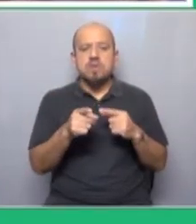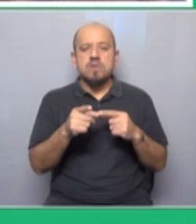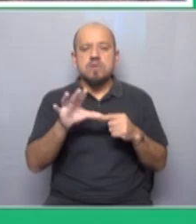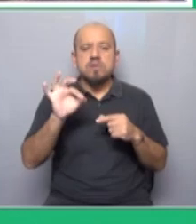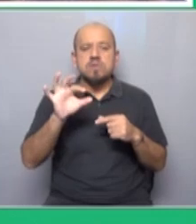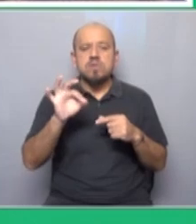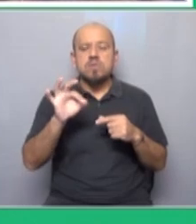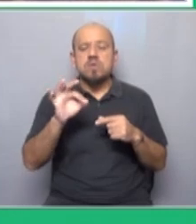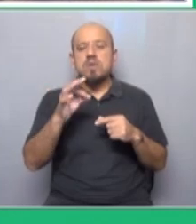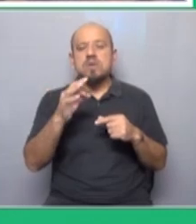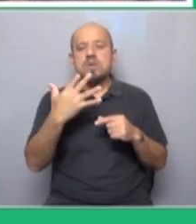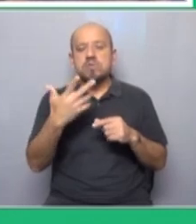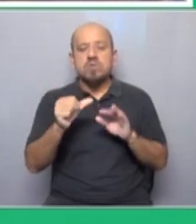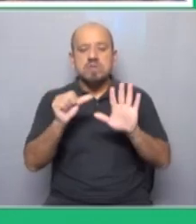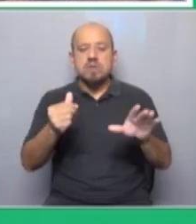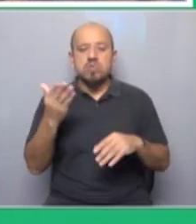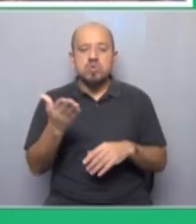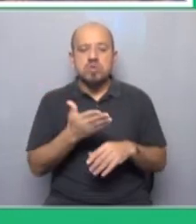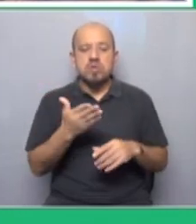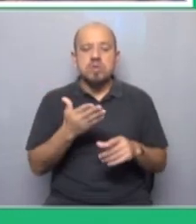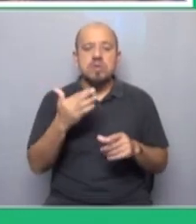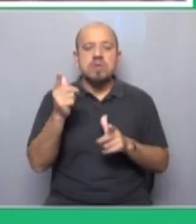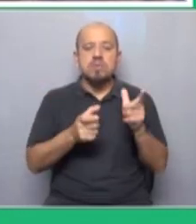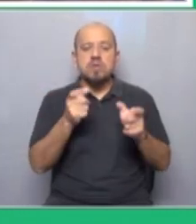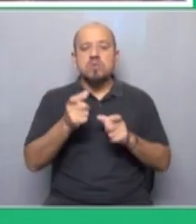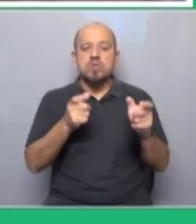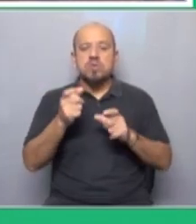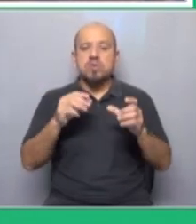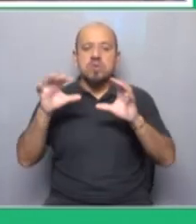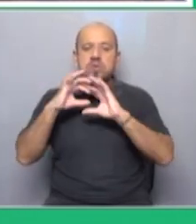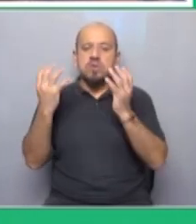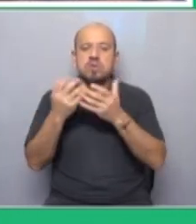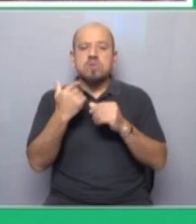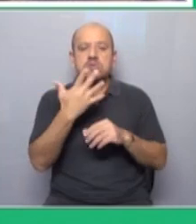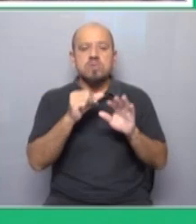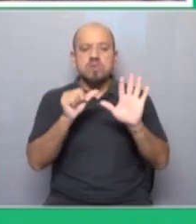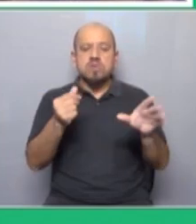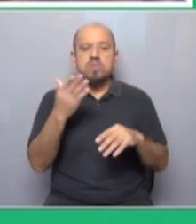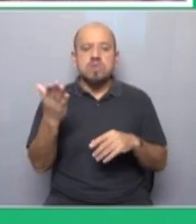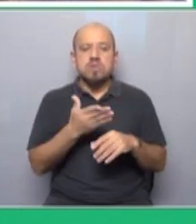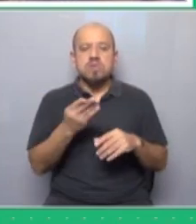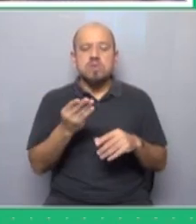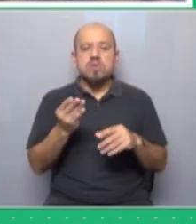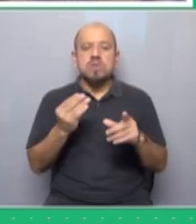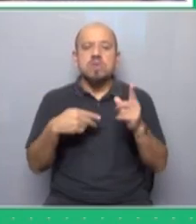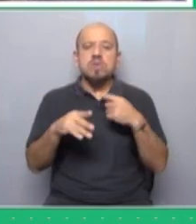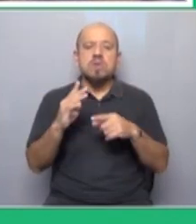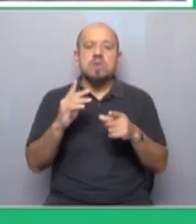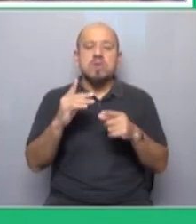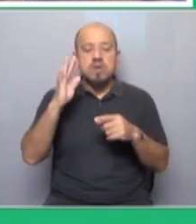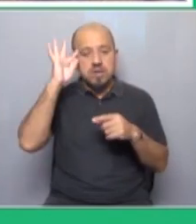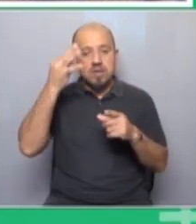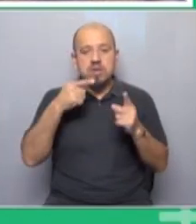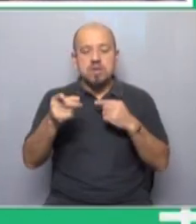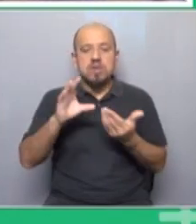56% de las personas en el planeta, 56%, ya creen que el